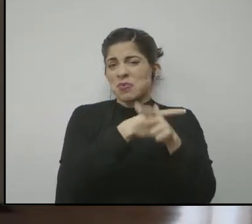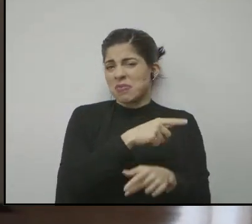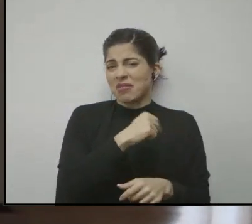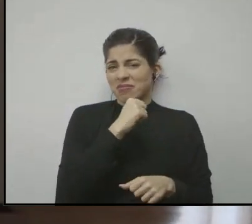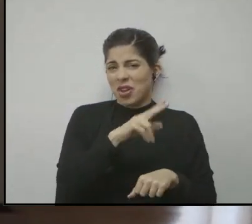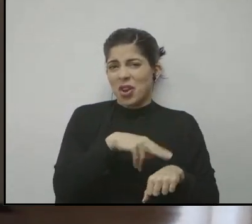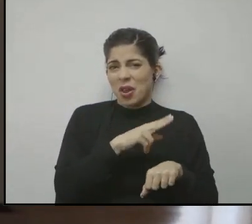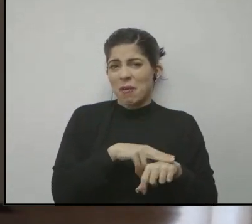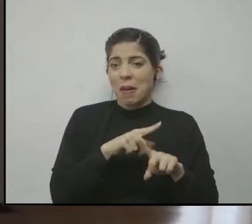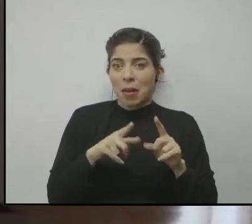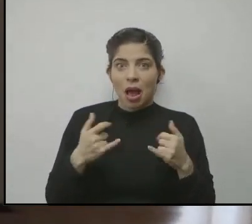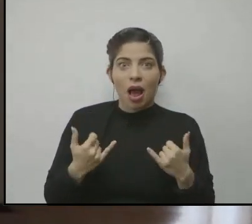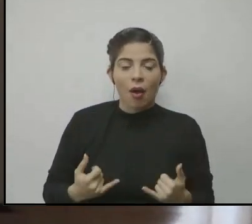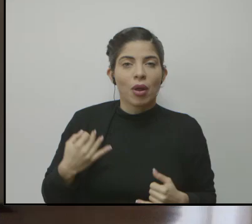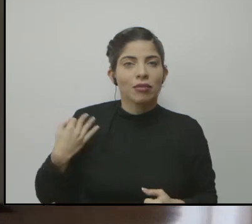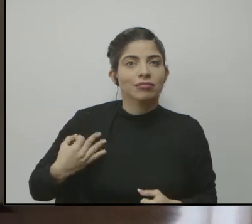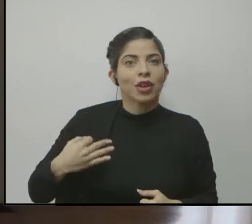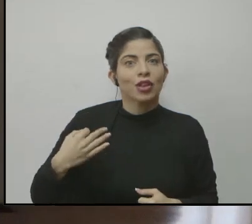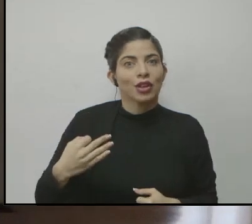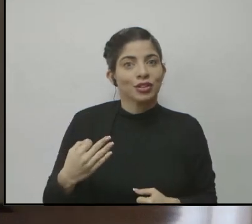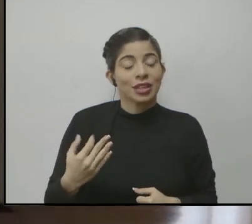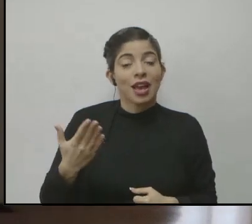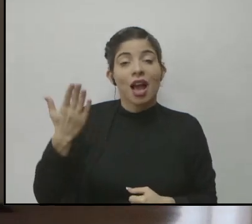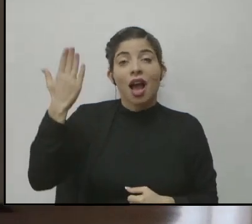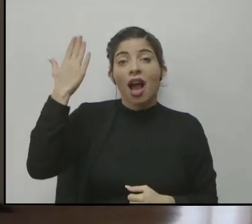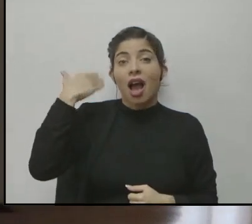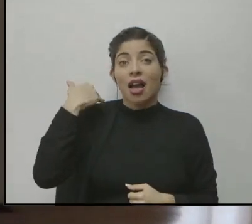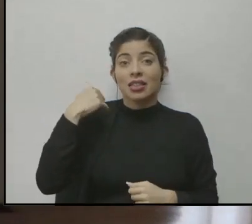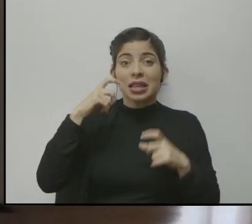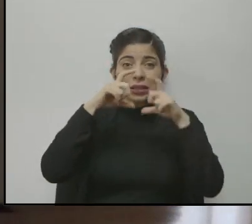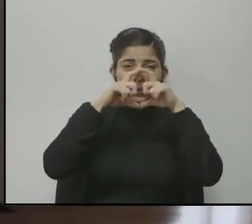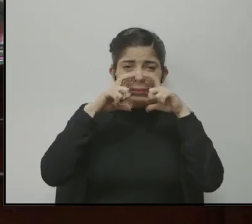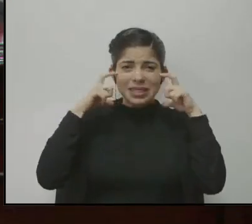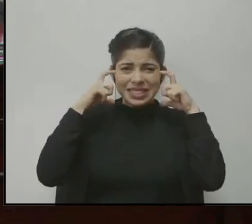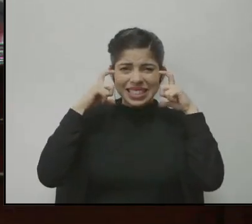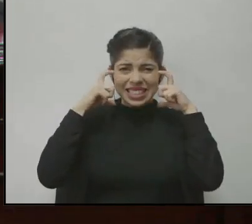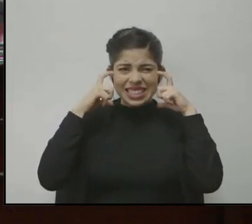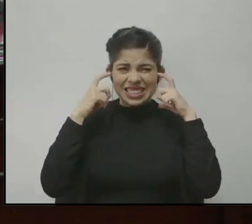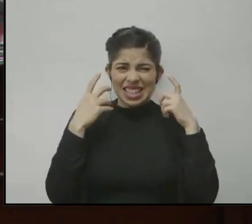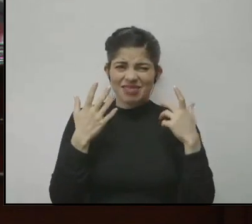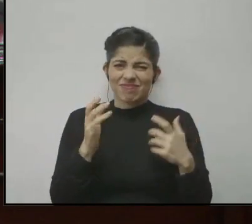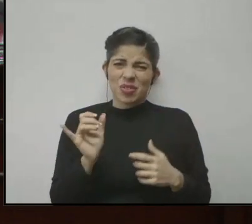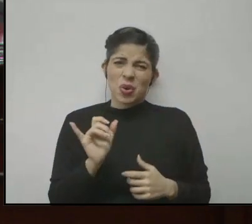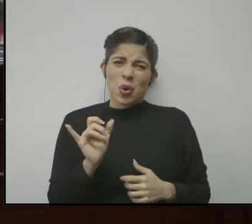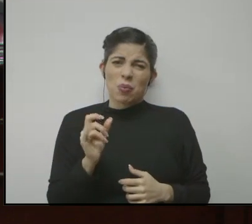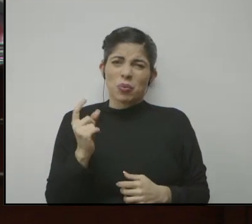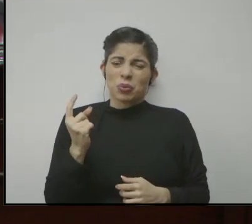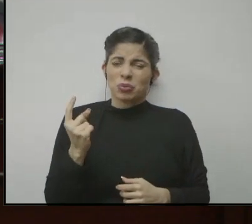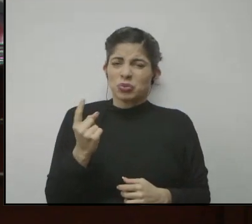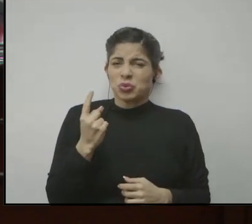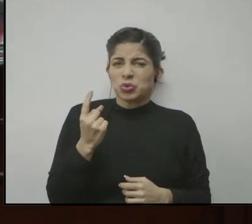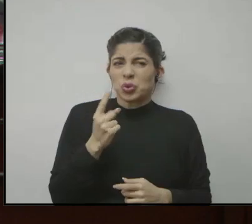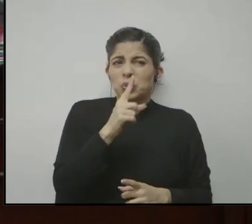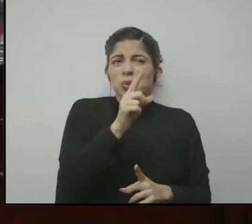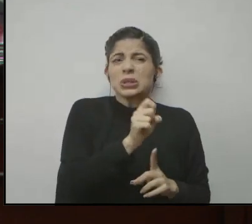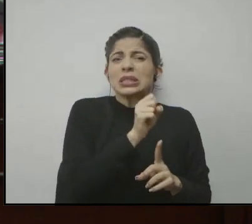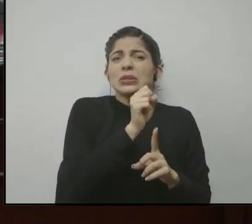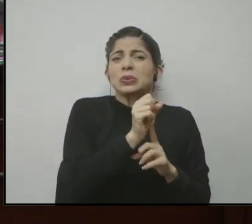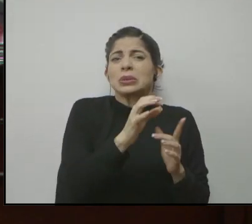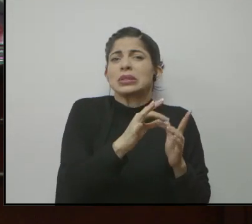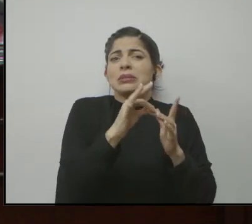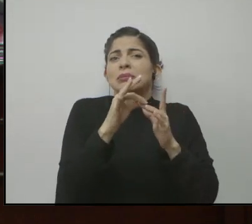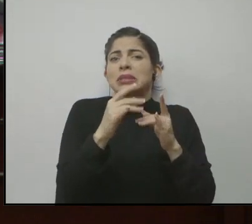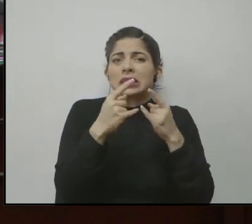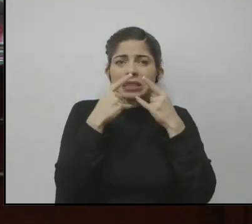normales hoy son el pan de cada día antes ponernos mascarilla era solo como para una situación muy